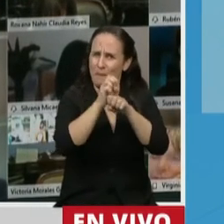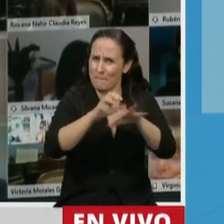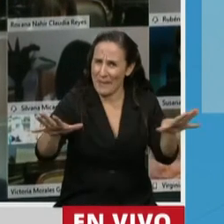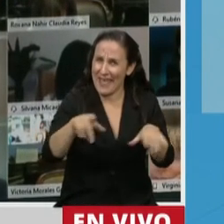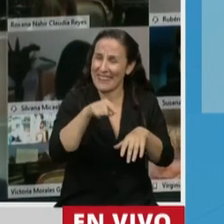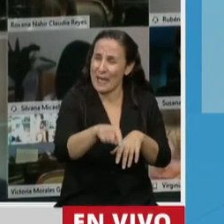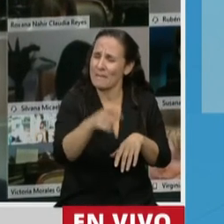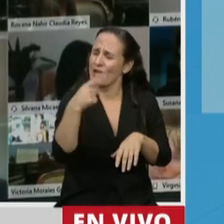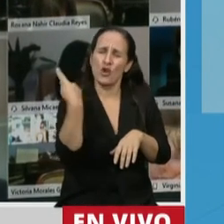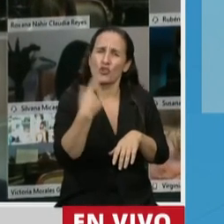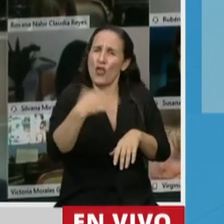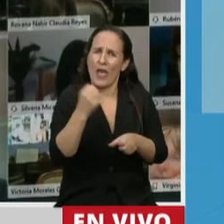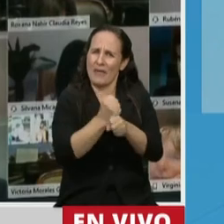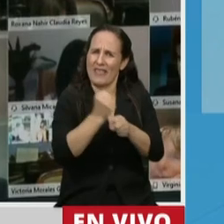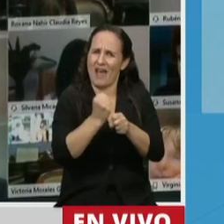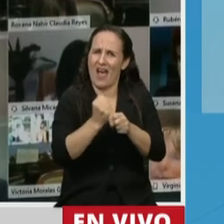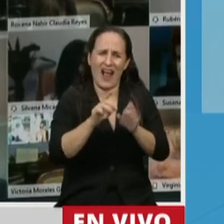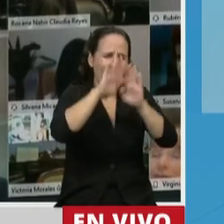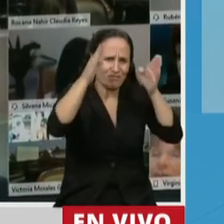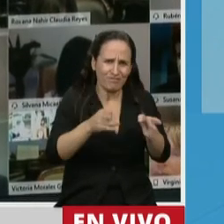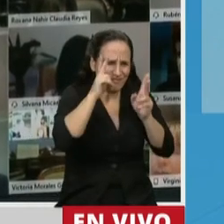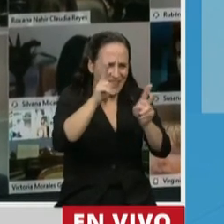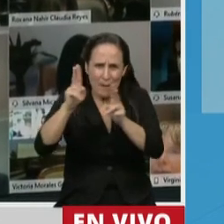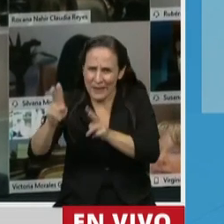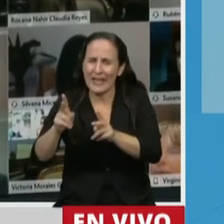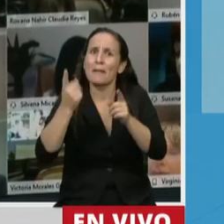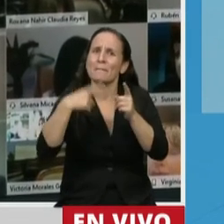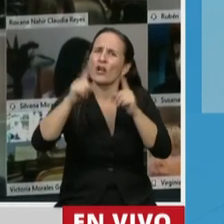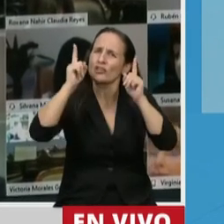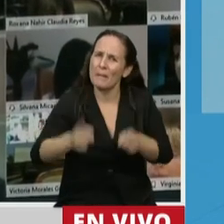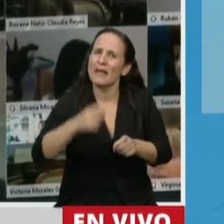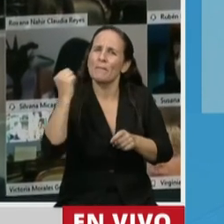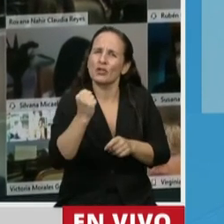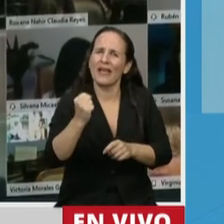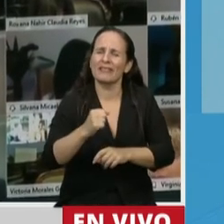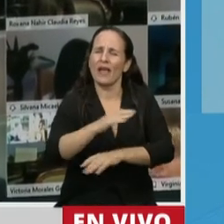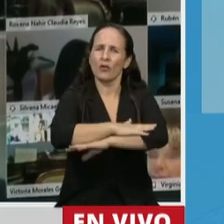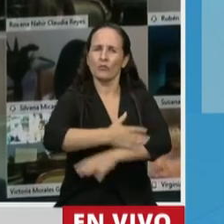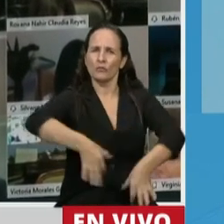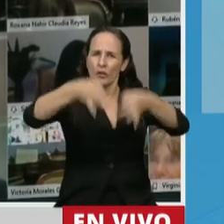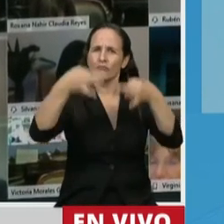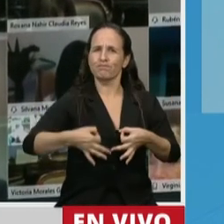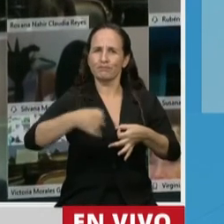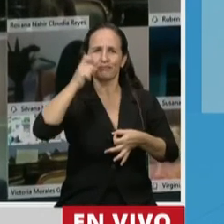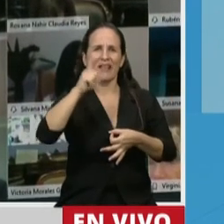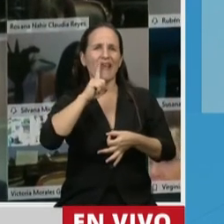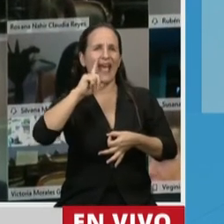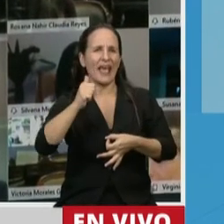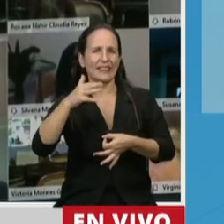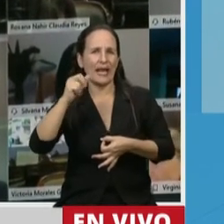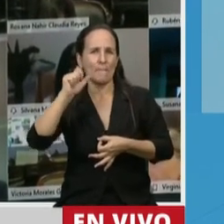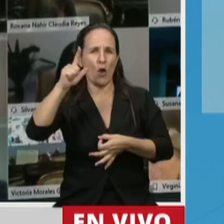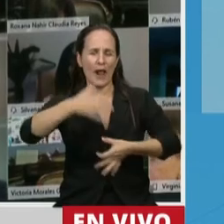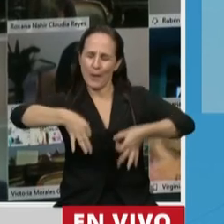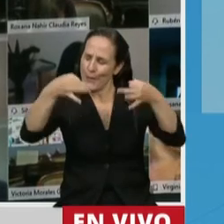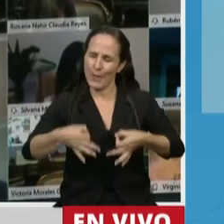institucionalidad, pero también es importante reforzar los principios éticos y morales que nos sostienen como seres humanos.